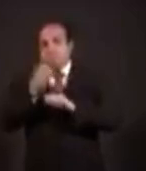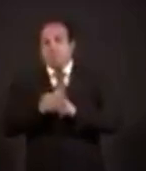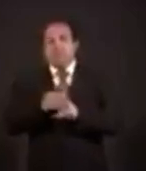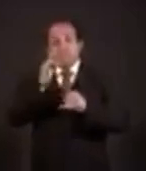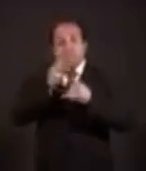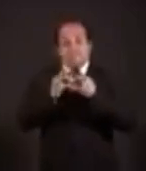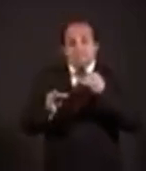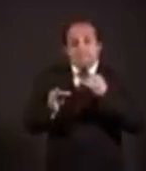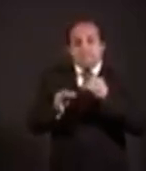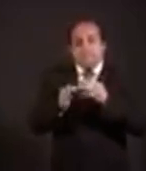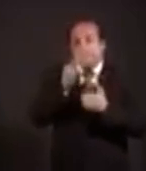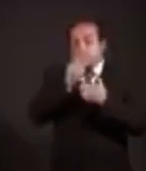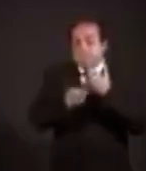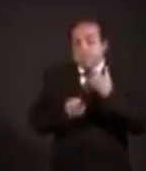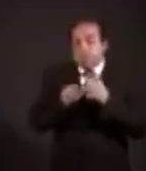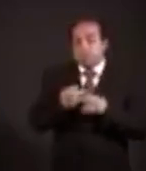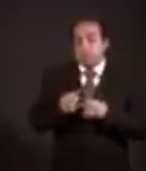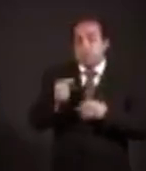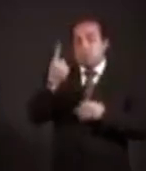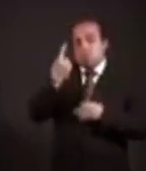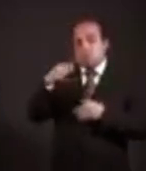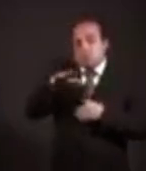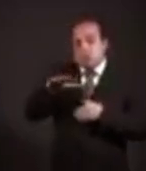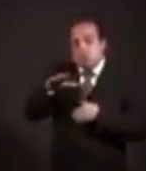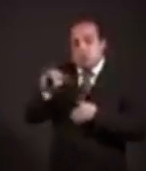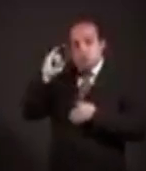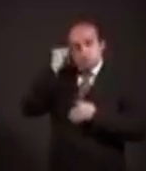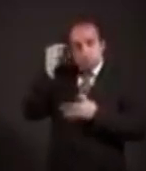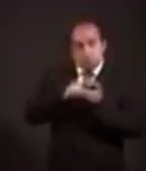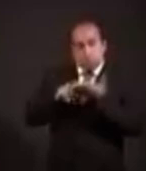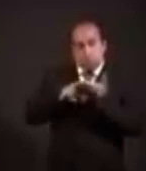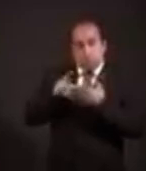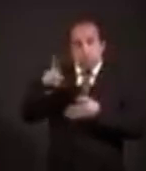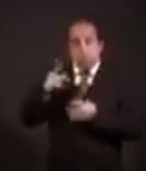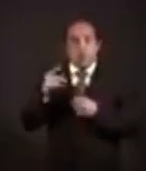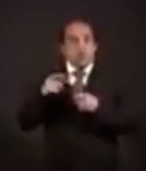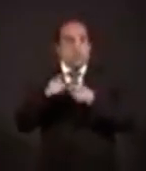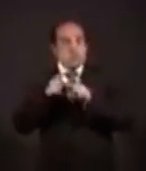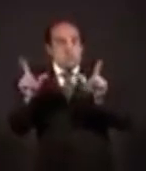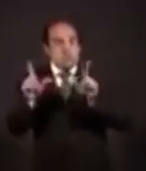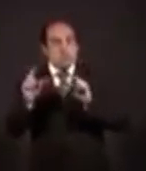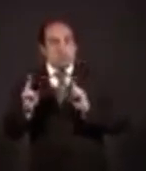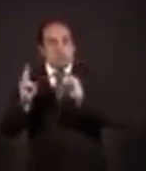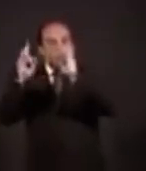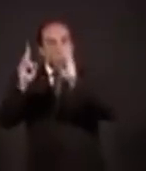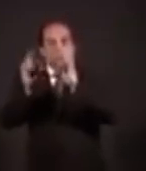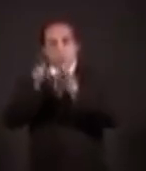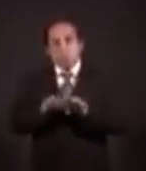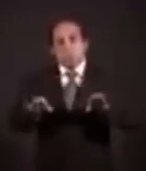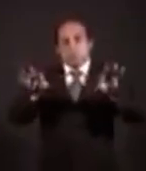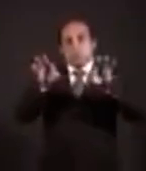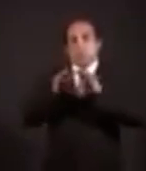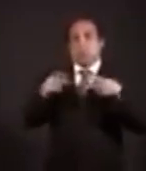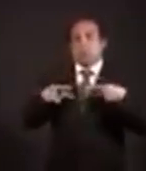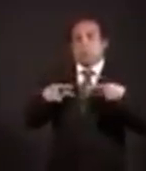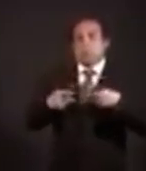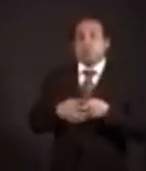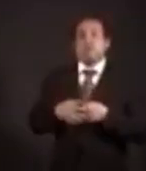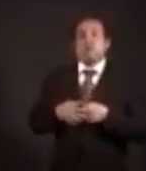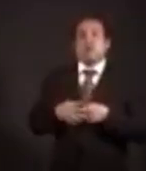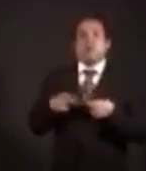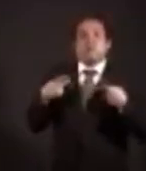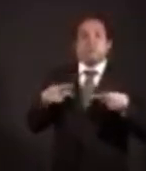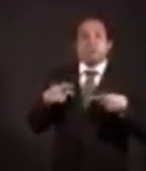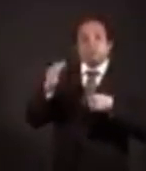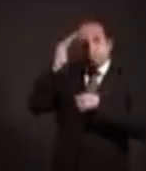Indios Verdes, pero dado que ya está lista esta antena, pues es importante que la gente se vaya familiarizando con este sistema de transporte. ¿Sólo